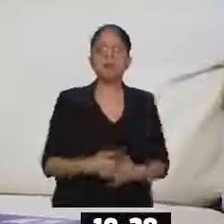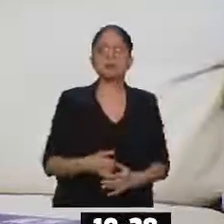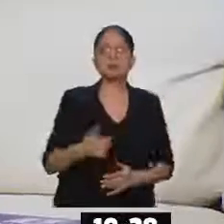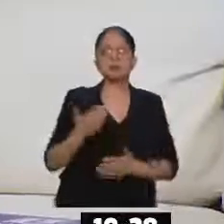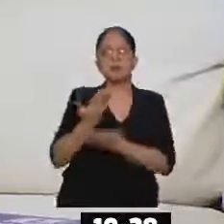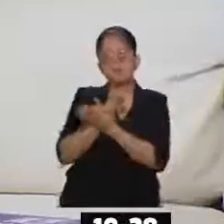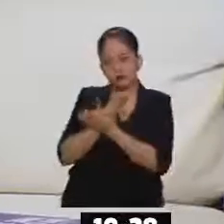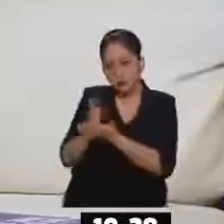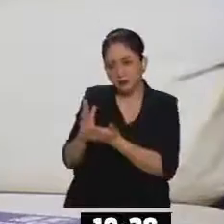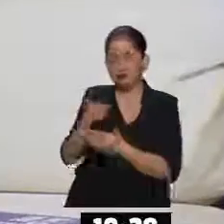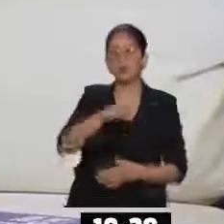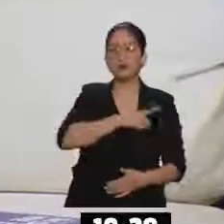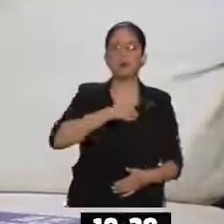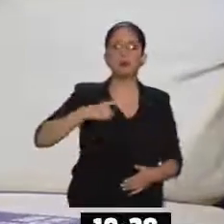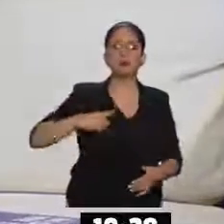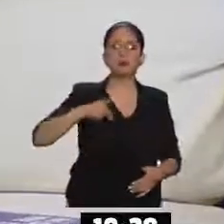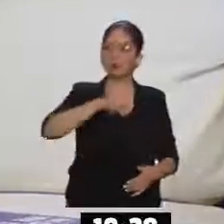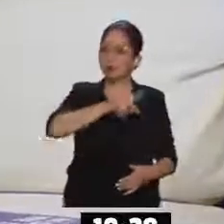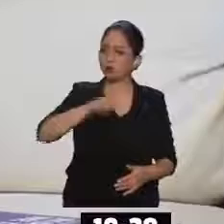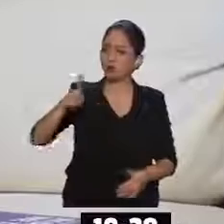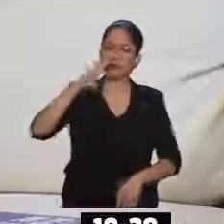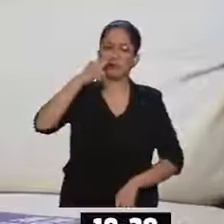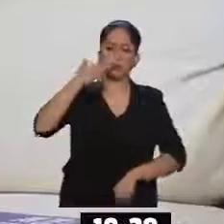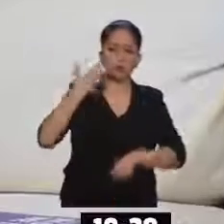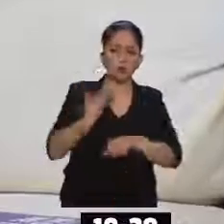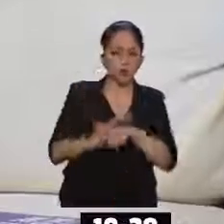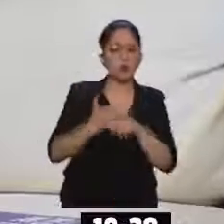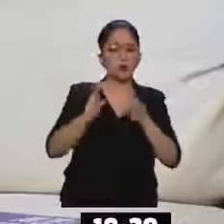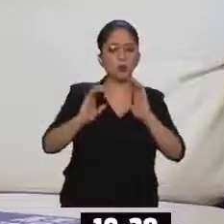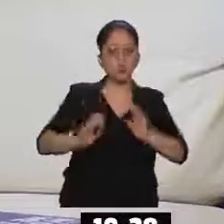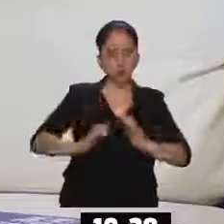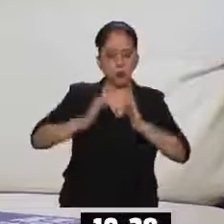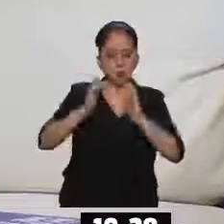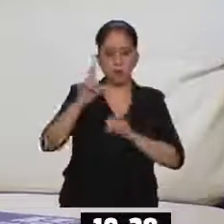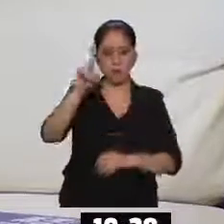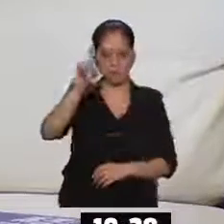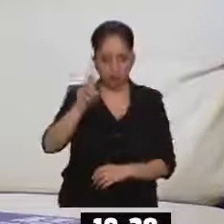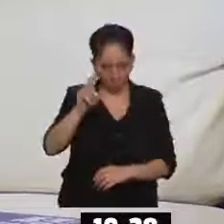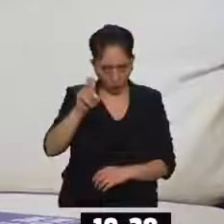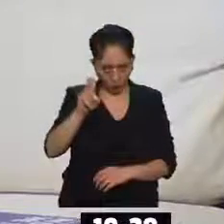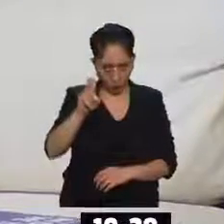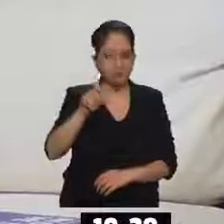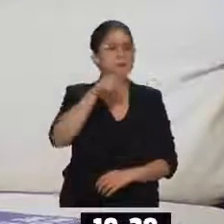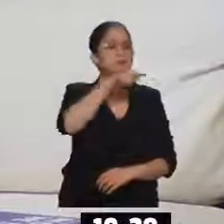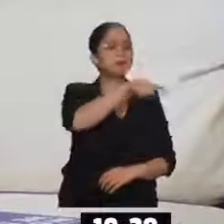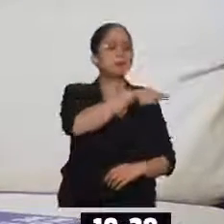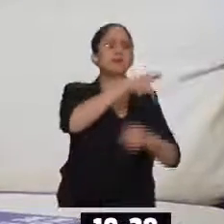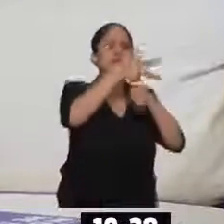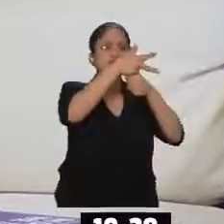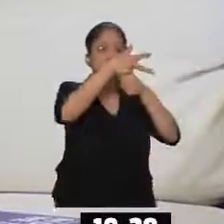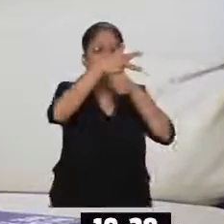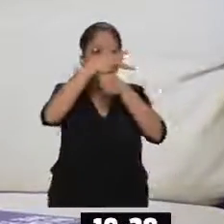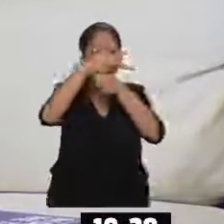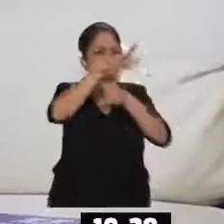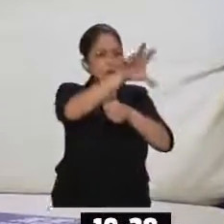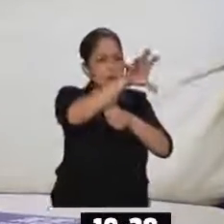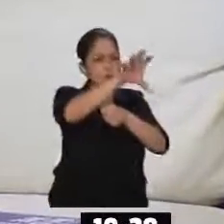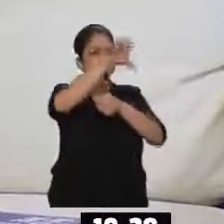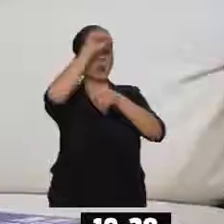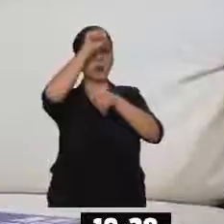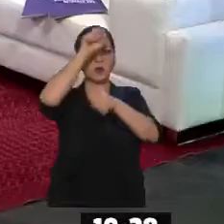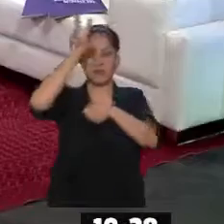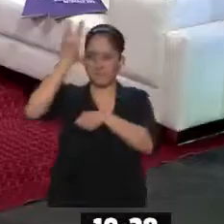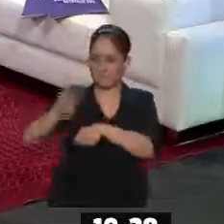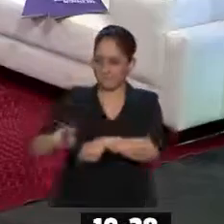También hacernos responsables y corresponsables con la lucha del agua. Entonces, el documental es esta ventana a la realidad, pero también un